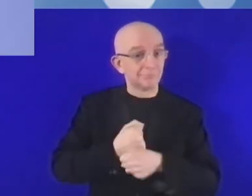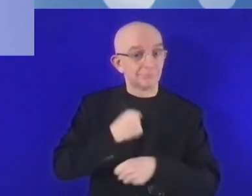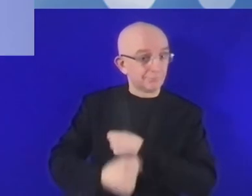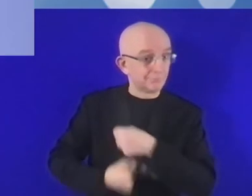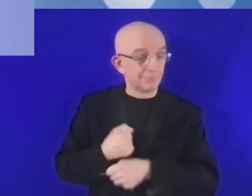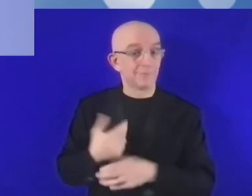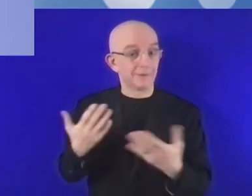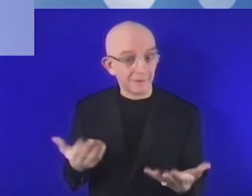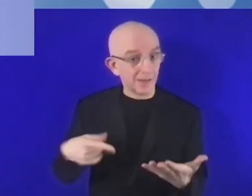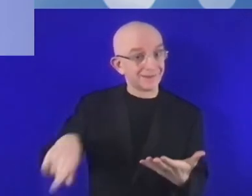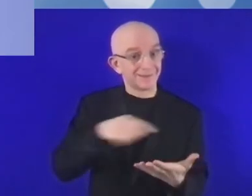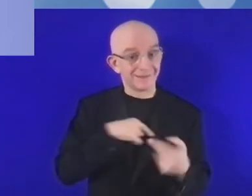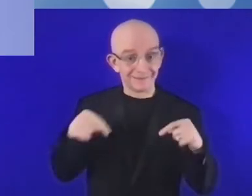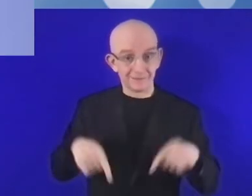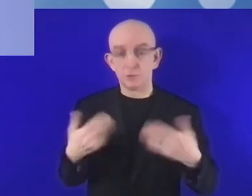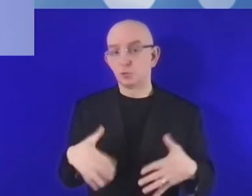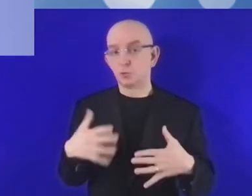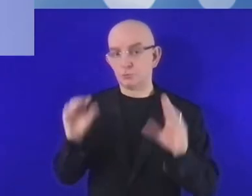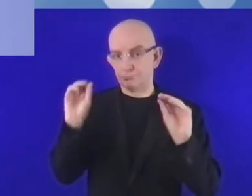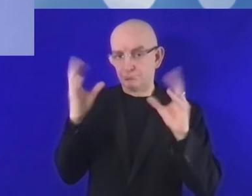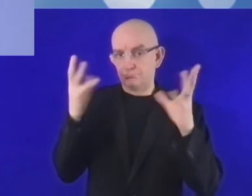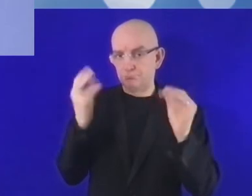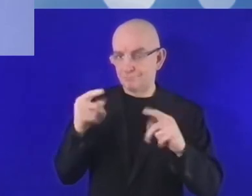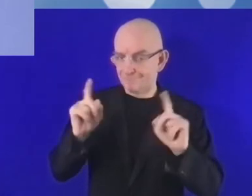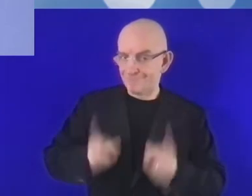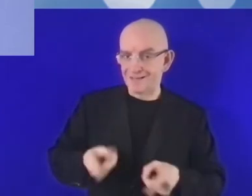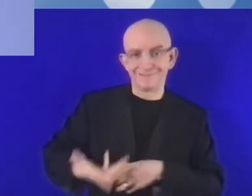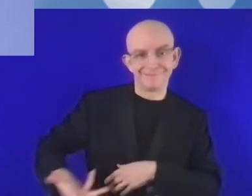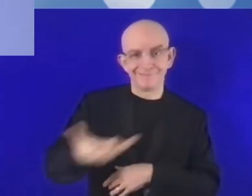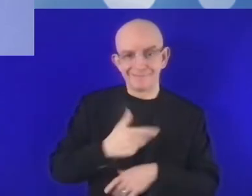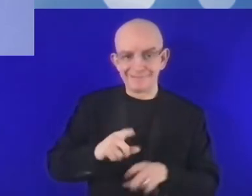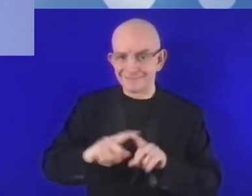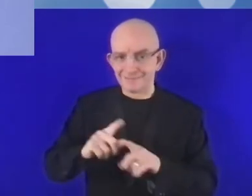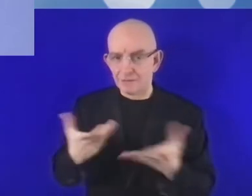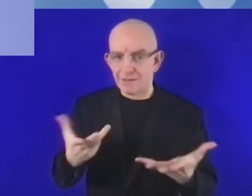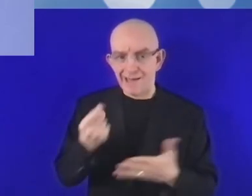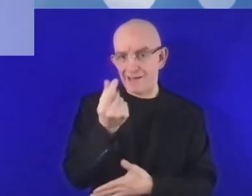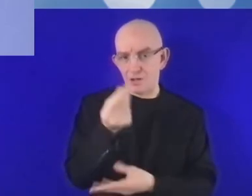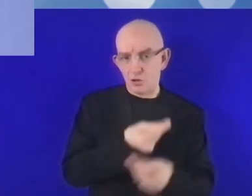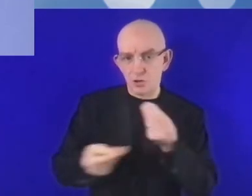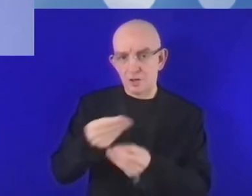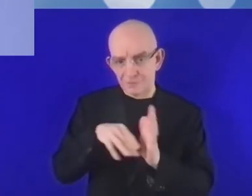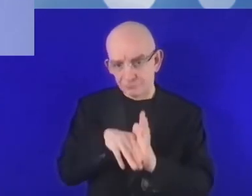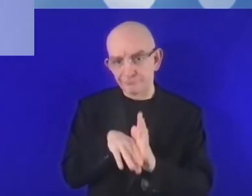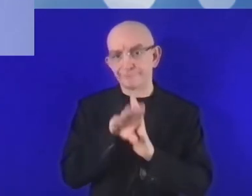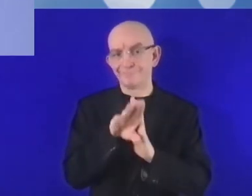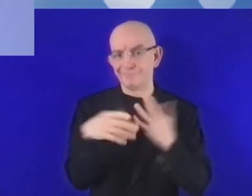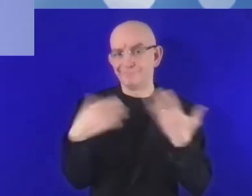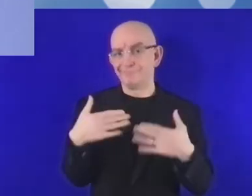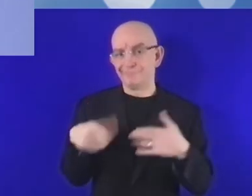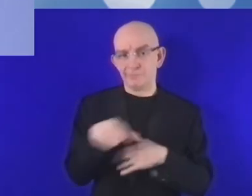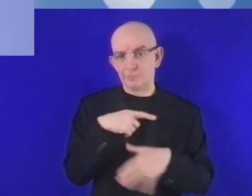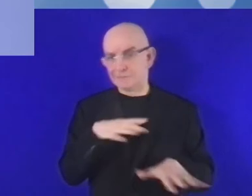Considero que los eventos como el de hoy son muy relevantes, sobre todo teniendo en cuenta que la